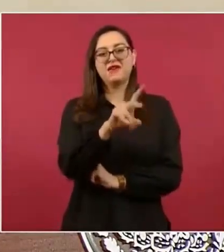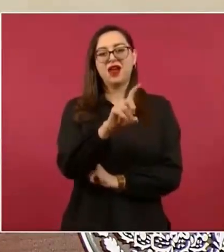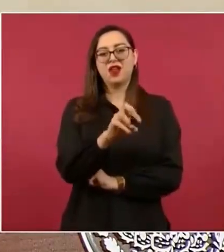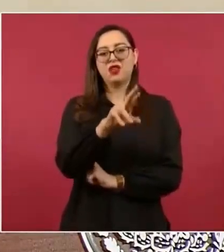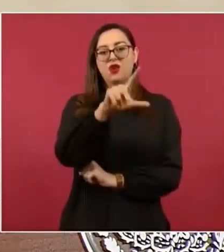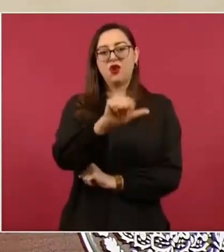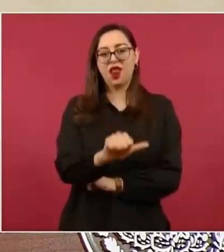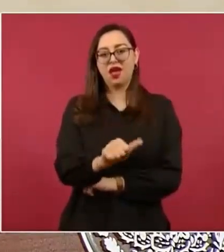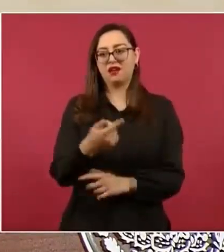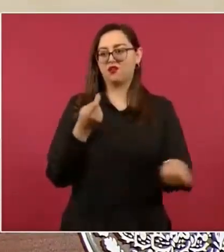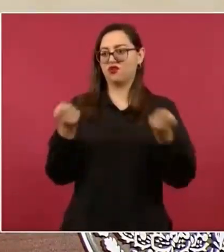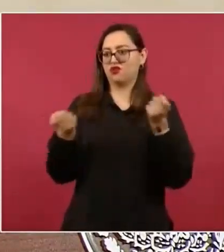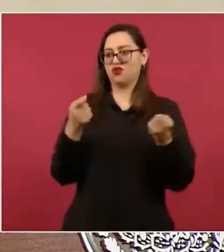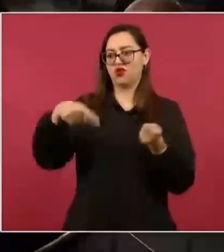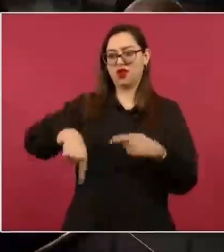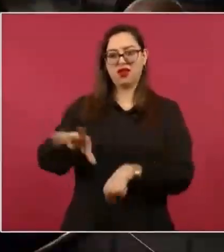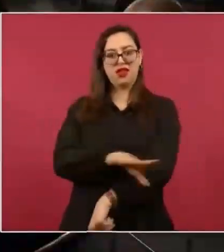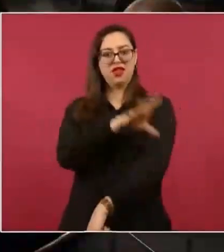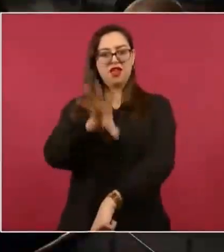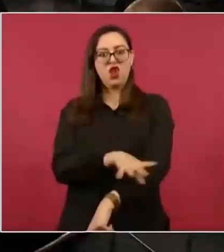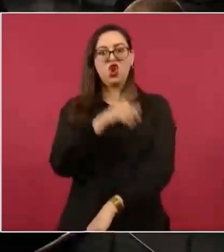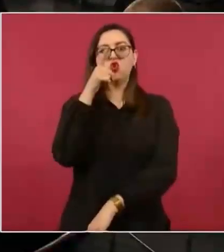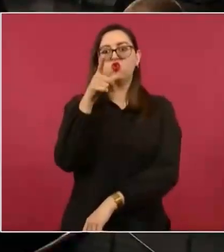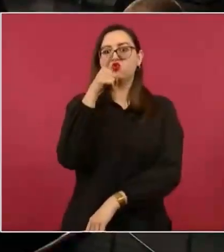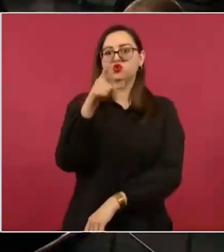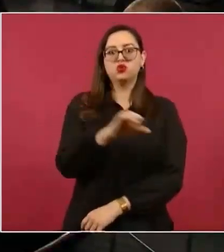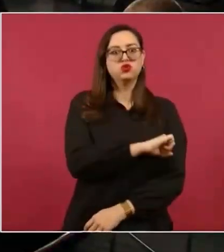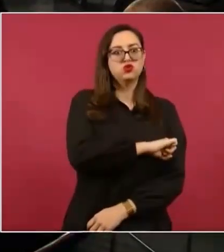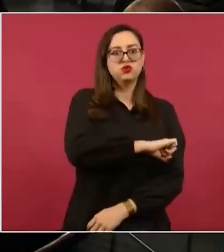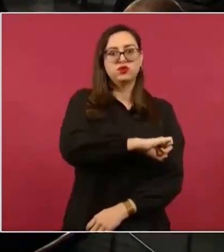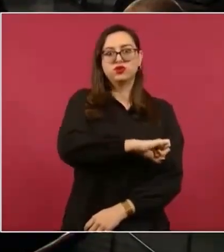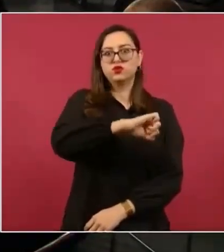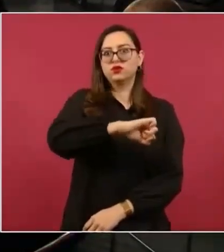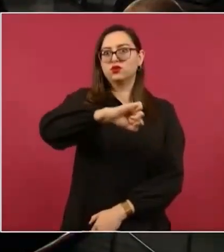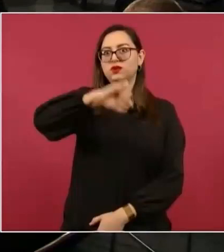por eso aumentaban y aumentaban y aumentaban el precio de la luz.